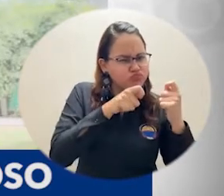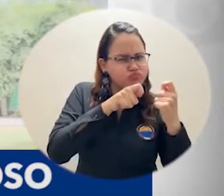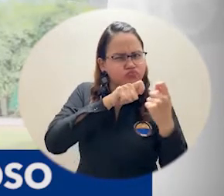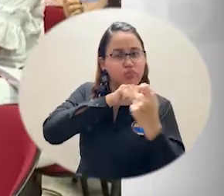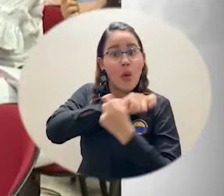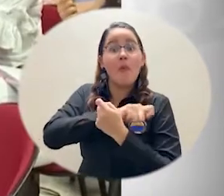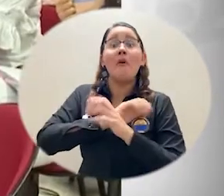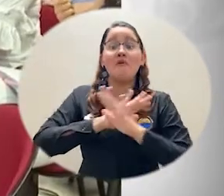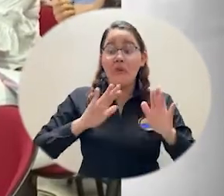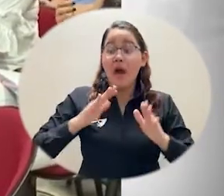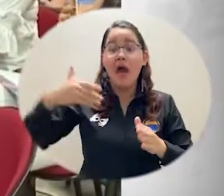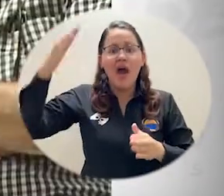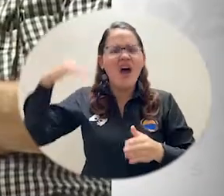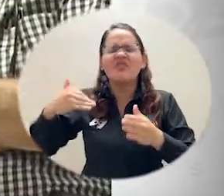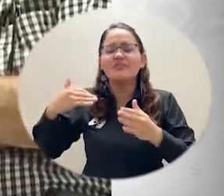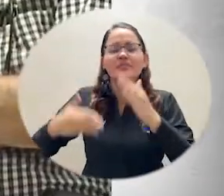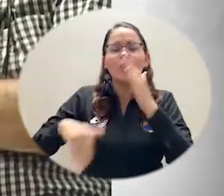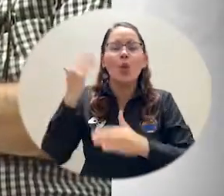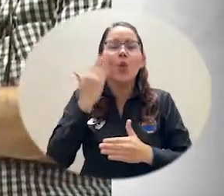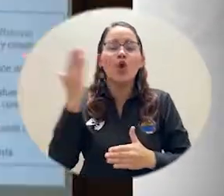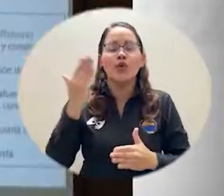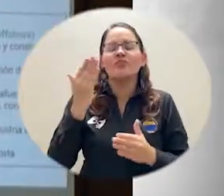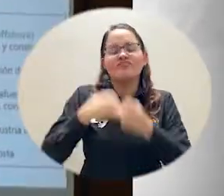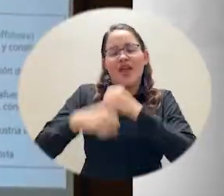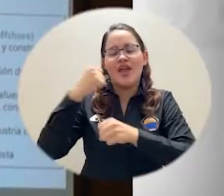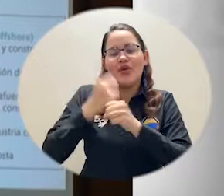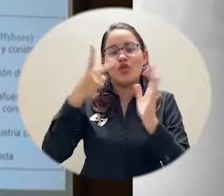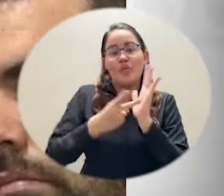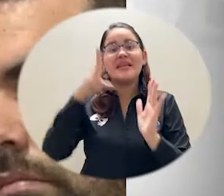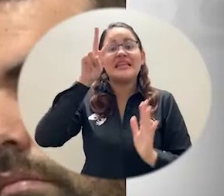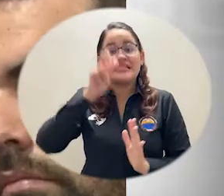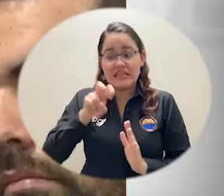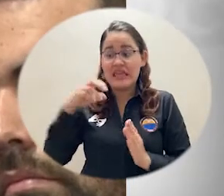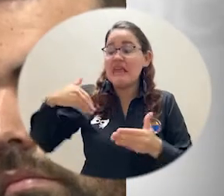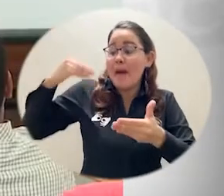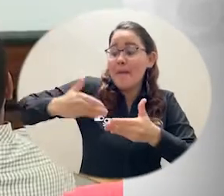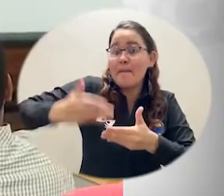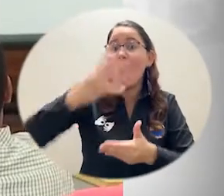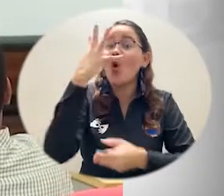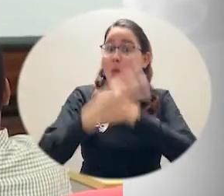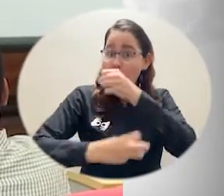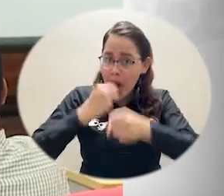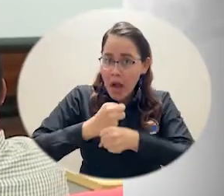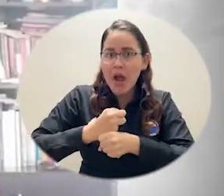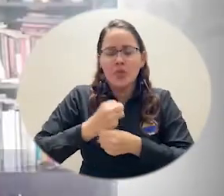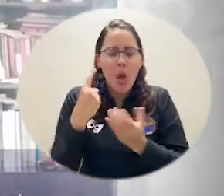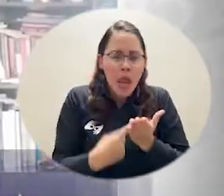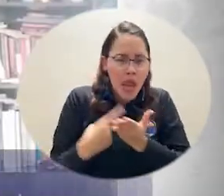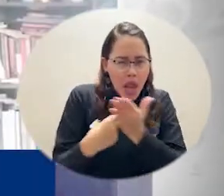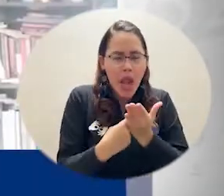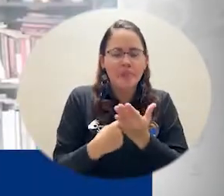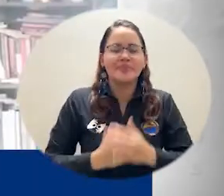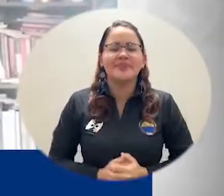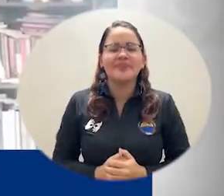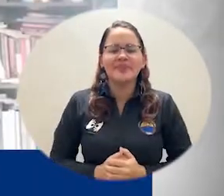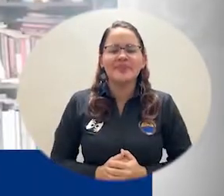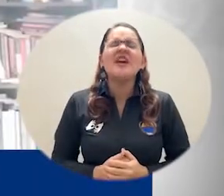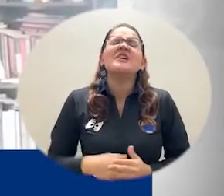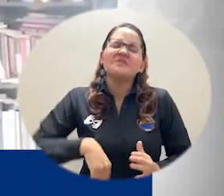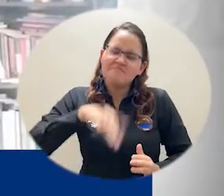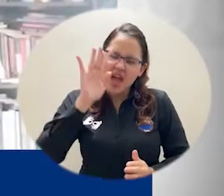del 2017. Este es el cuarto año que lo hacemos. Es un espacio de encuentro que busca apostar a construir